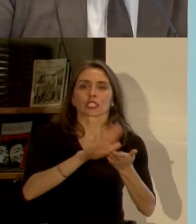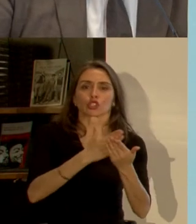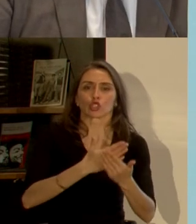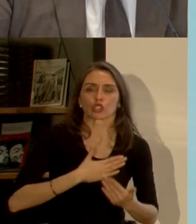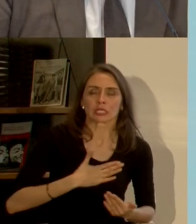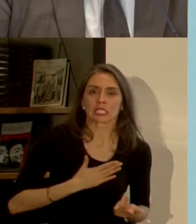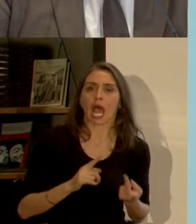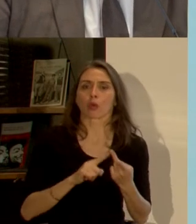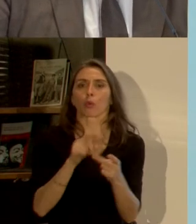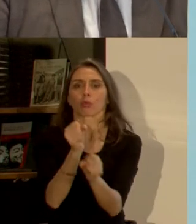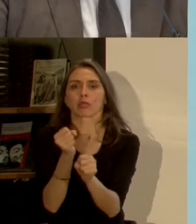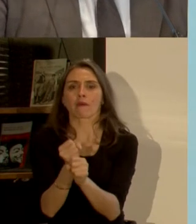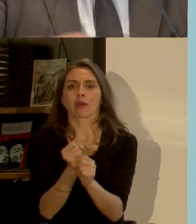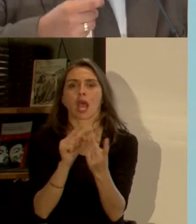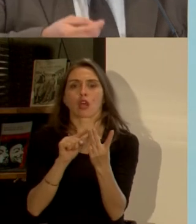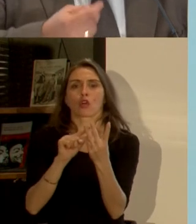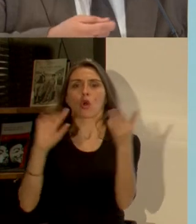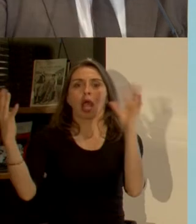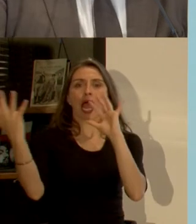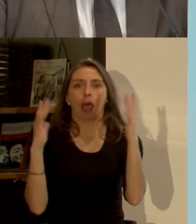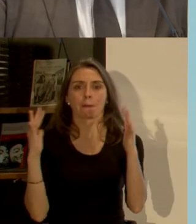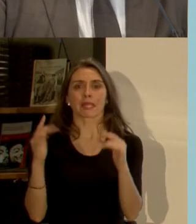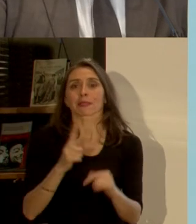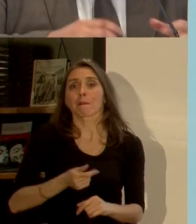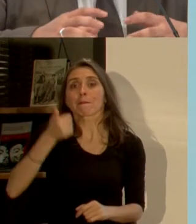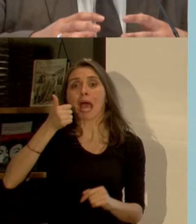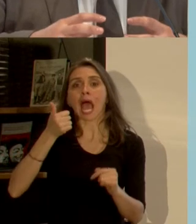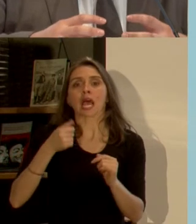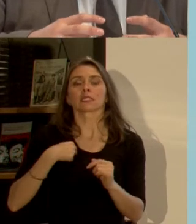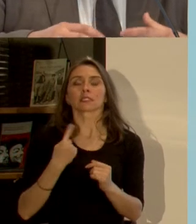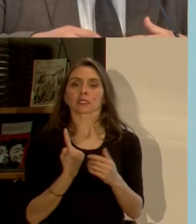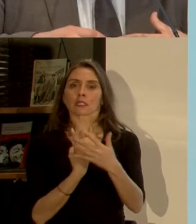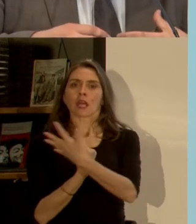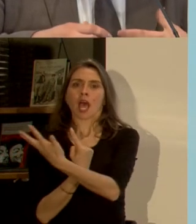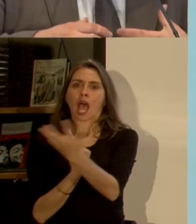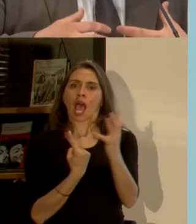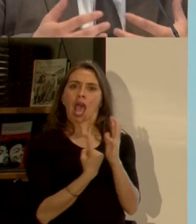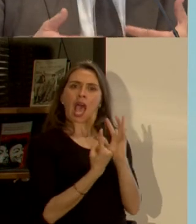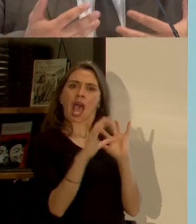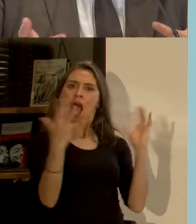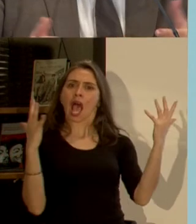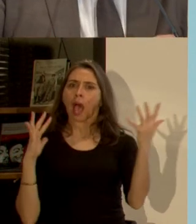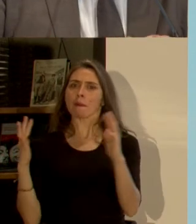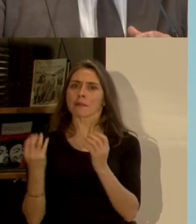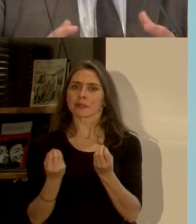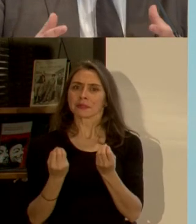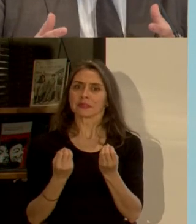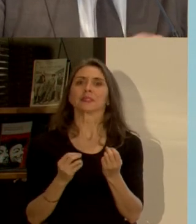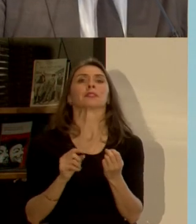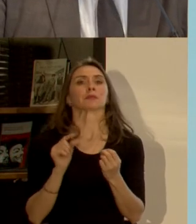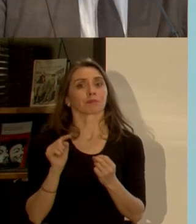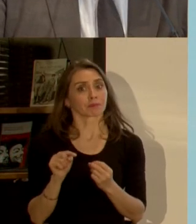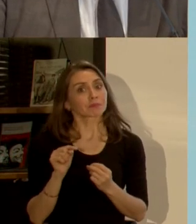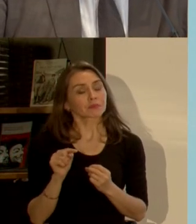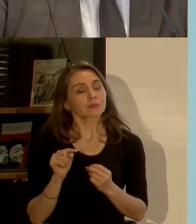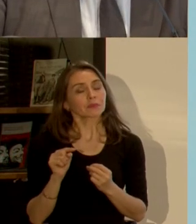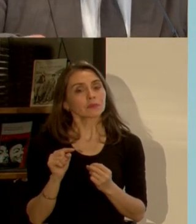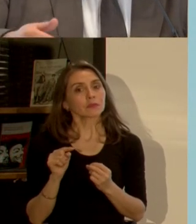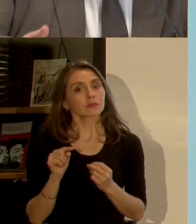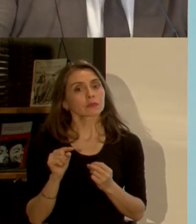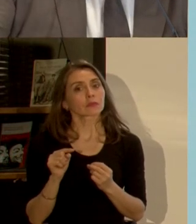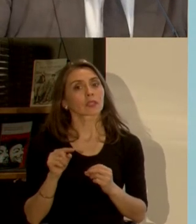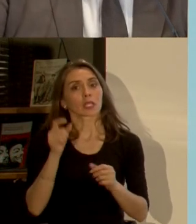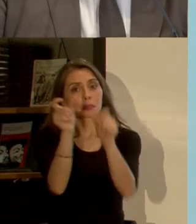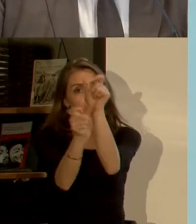trabajo medio ambiente sobre todo medio ambiente porque cuando nosotros y probablemente esto esté muy muy en la